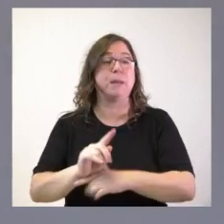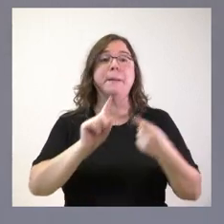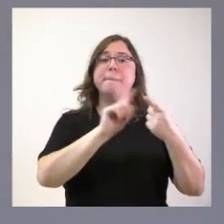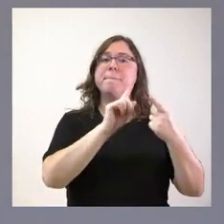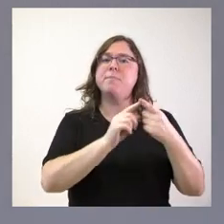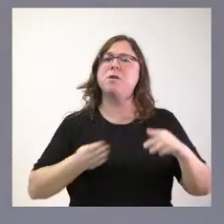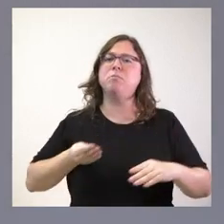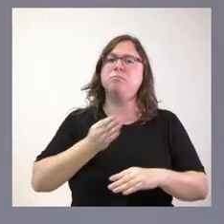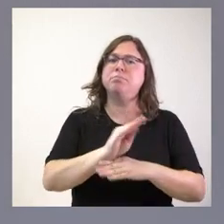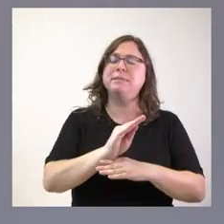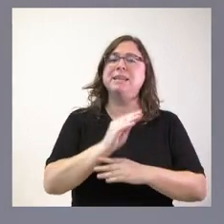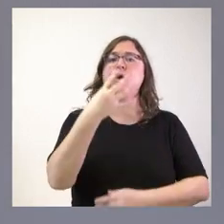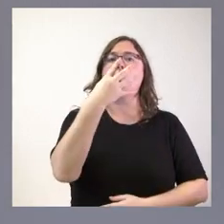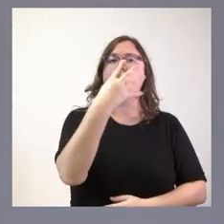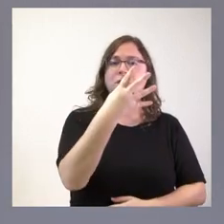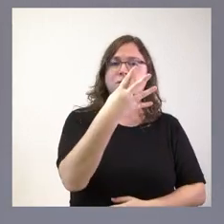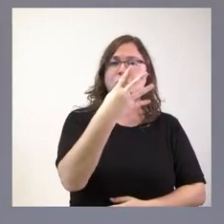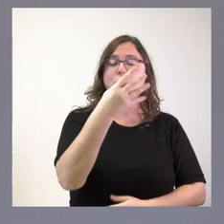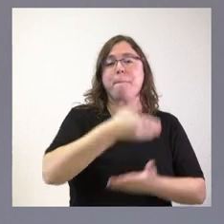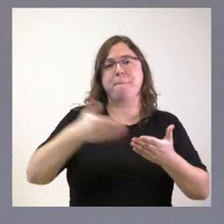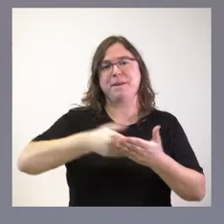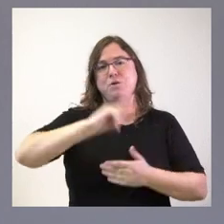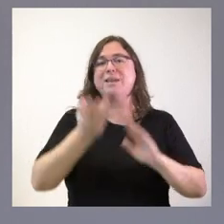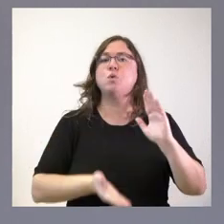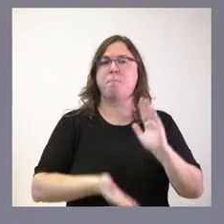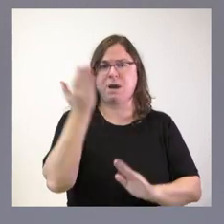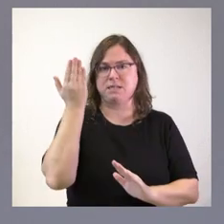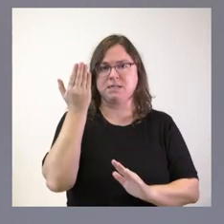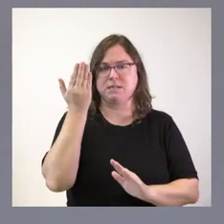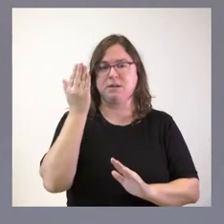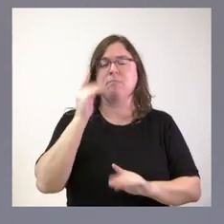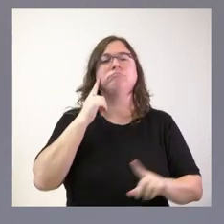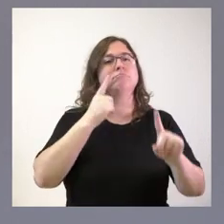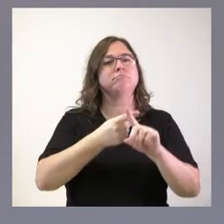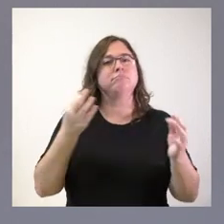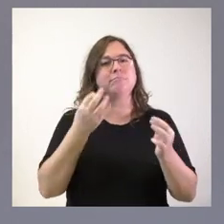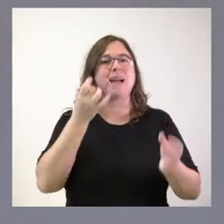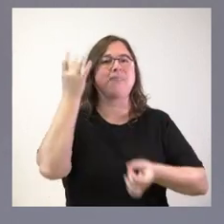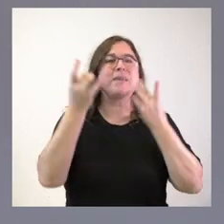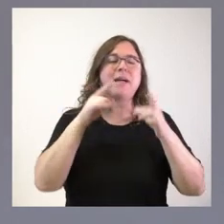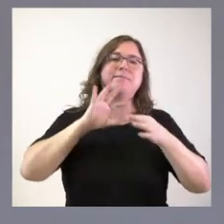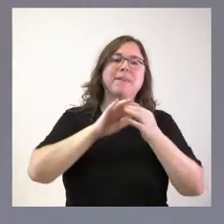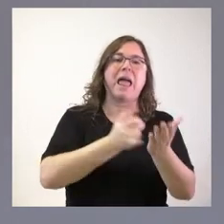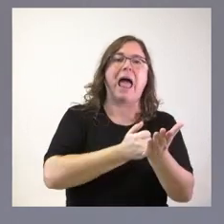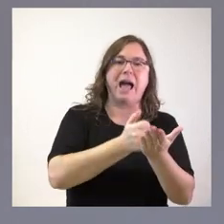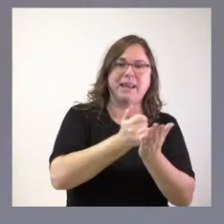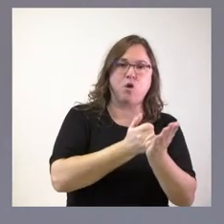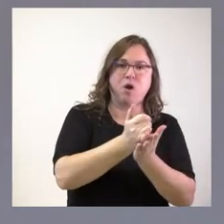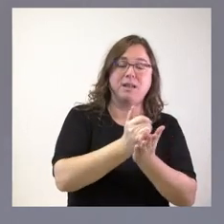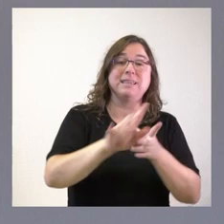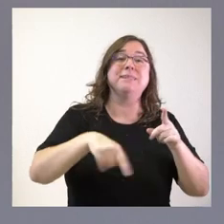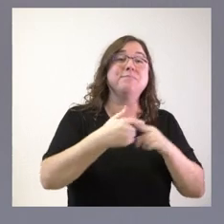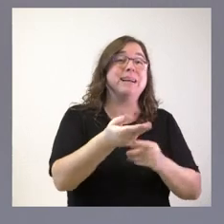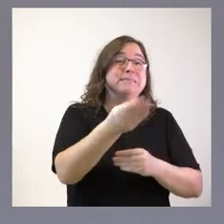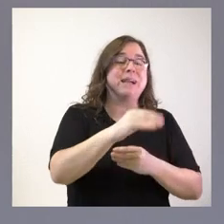aportación de más de 4 millones de euros para actividades agrícolas, que se complementan con casi